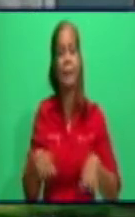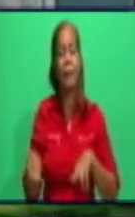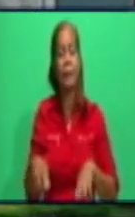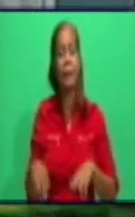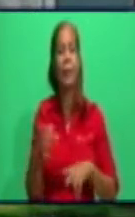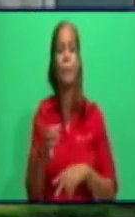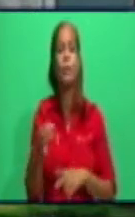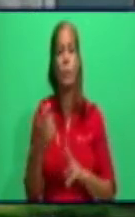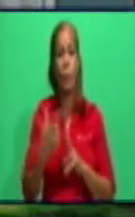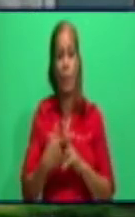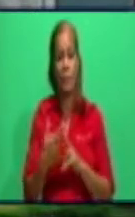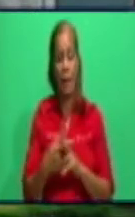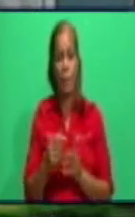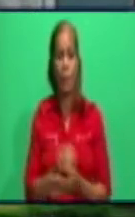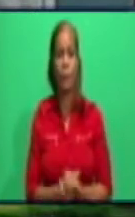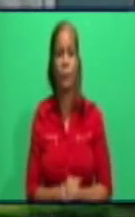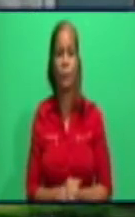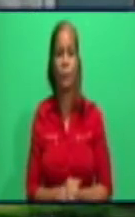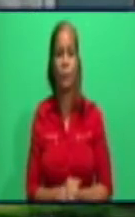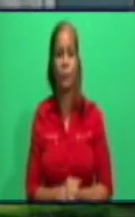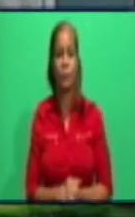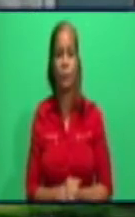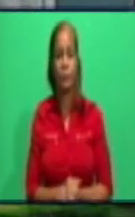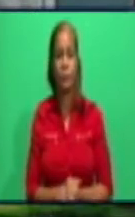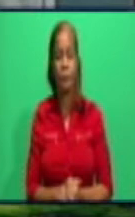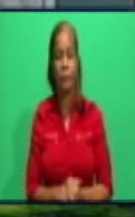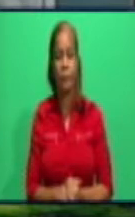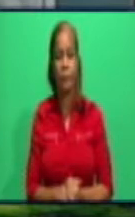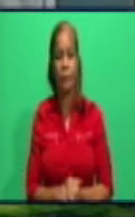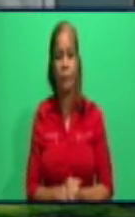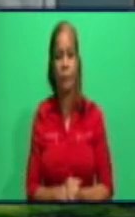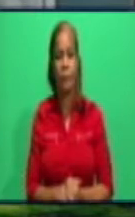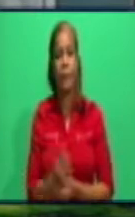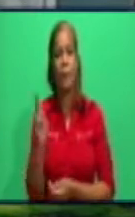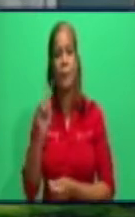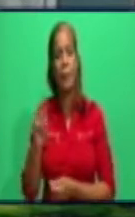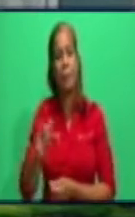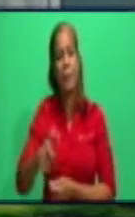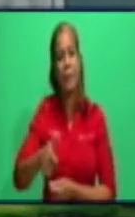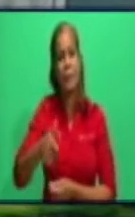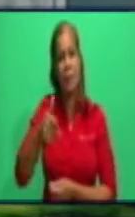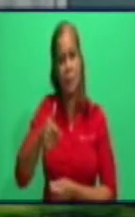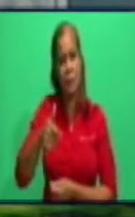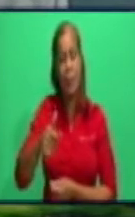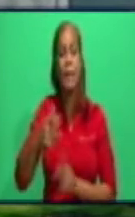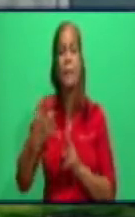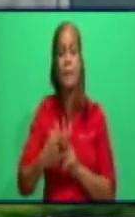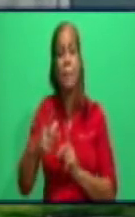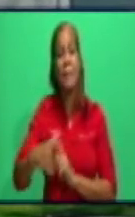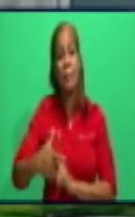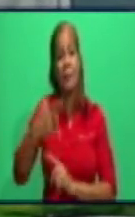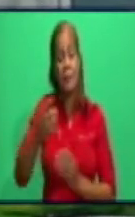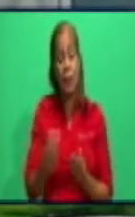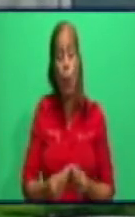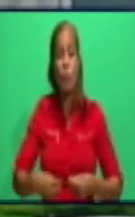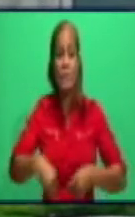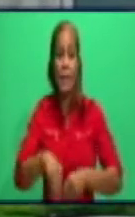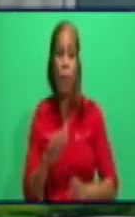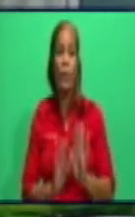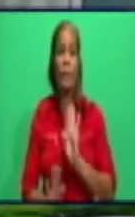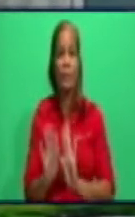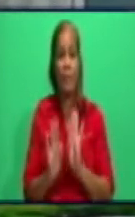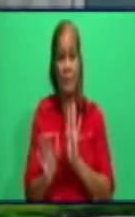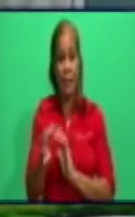Hay, presidente, antes de irnos a la pausa, presidente del gobierno en Bayamo, vicepresidente del Consejo de Defensa, Samuel,